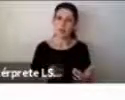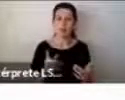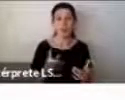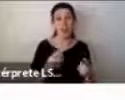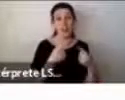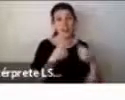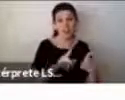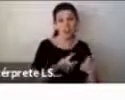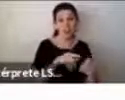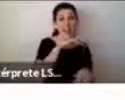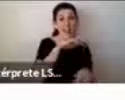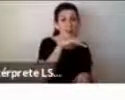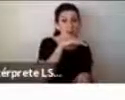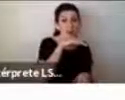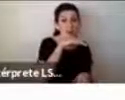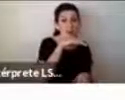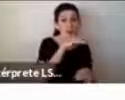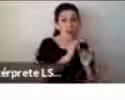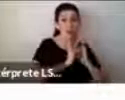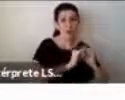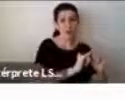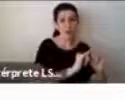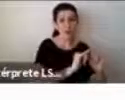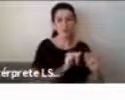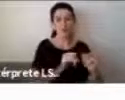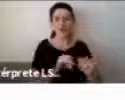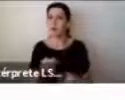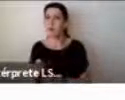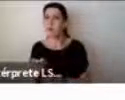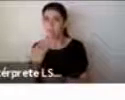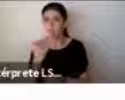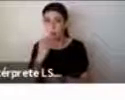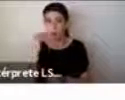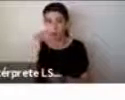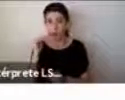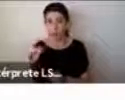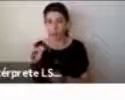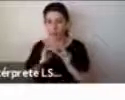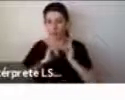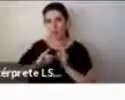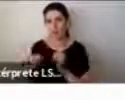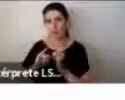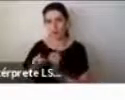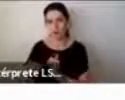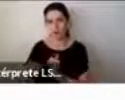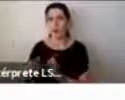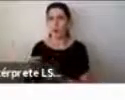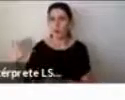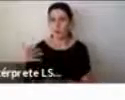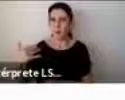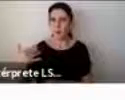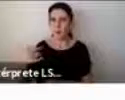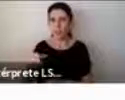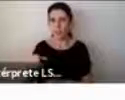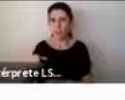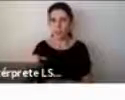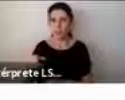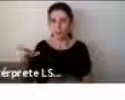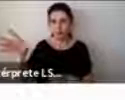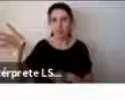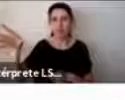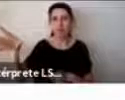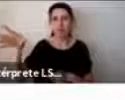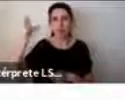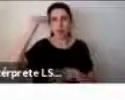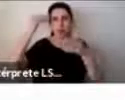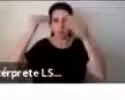adultos, pero a los niños también es importante que puedan ser parte de aprender acerca de los trastornos de